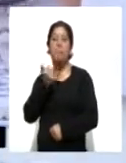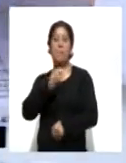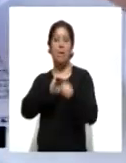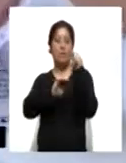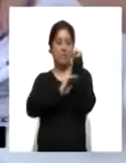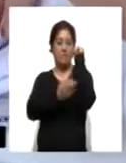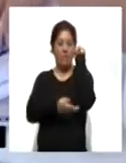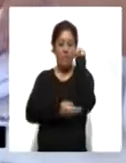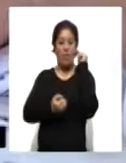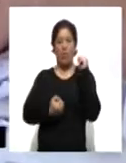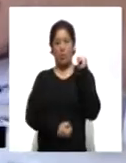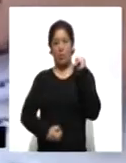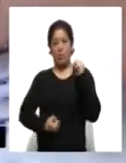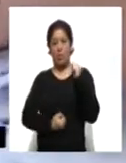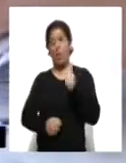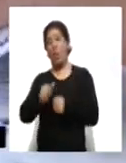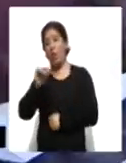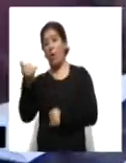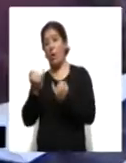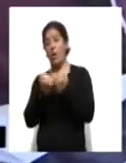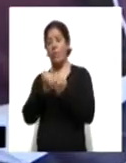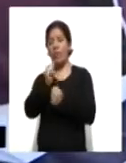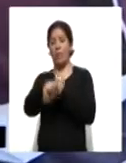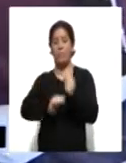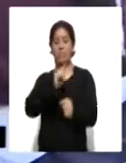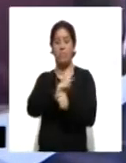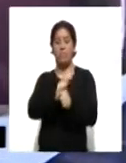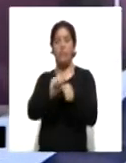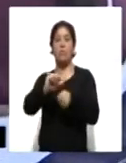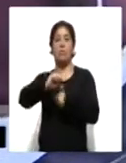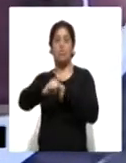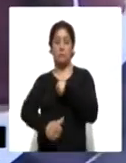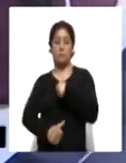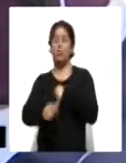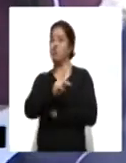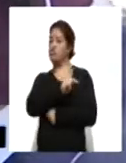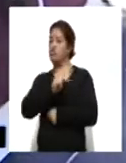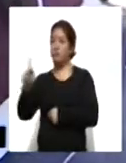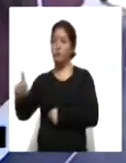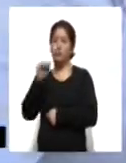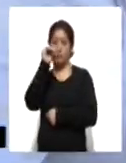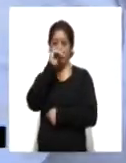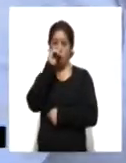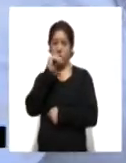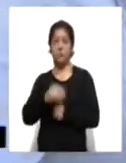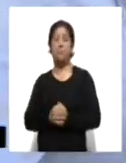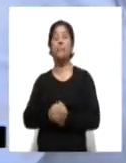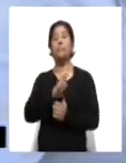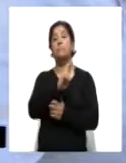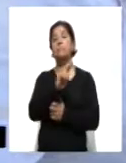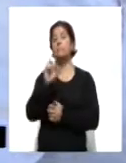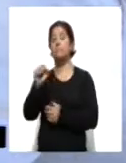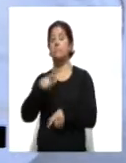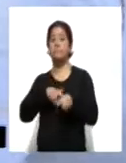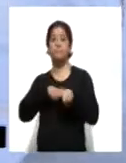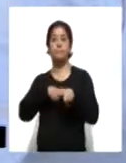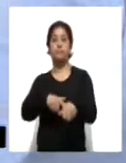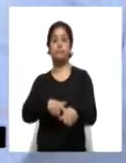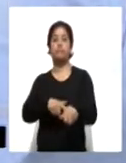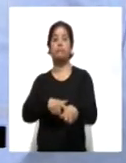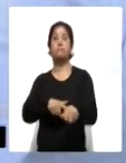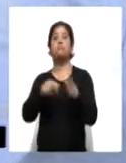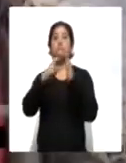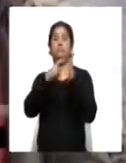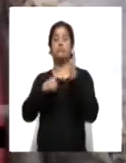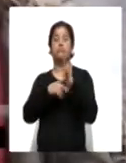otros. Además de la esterilización de mascotas, todos de forma gratuita. En Ruta por tu Salud se siguen todos los protocolos sanitarios para evitar